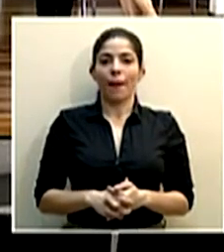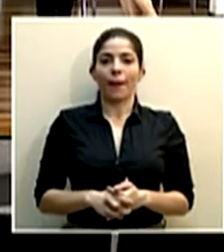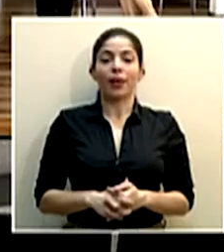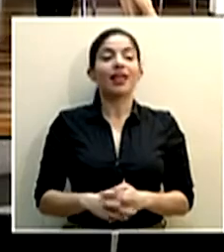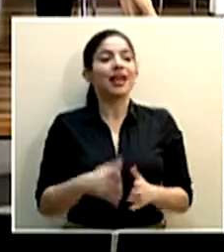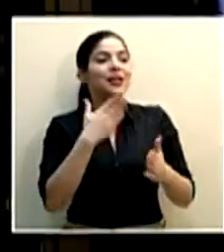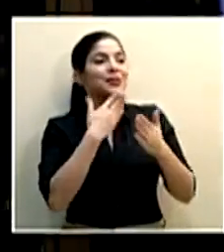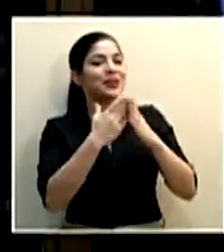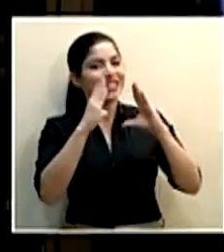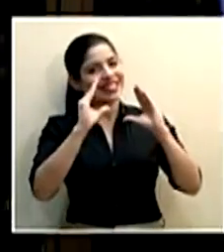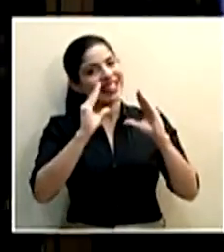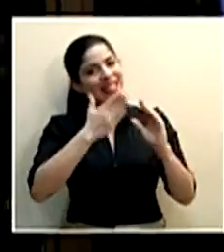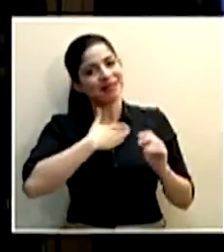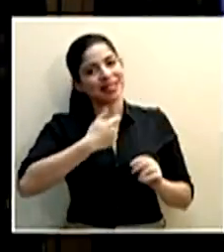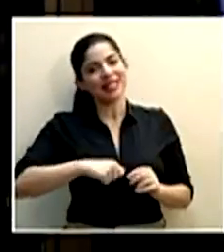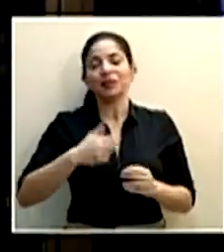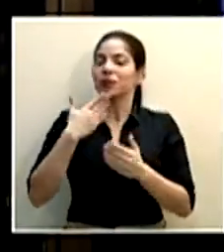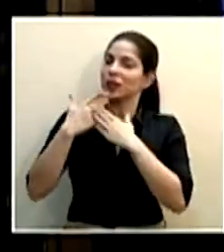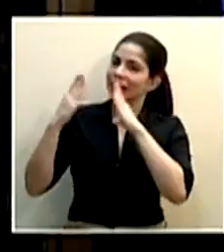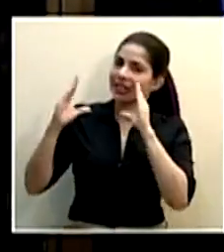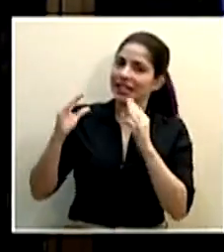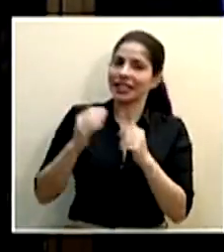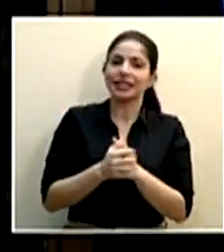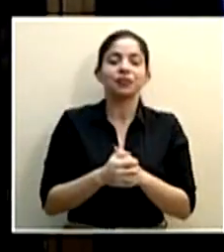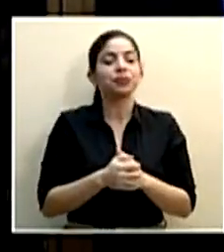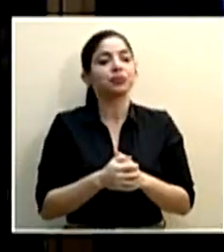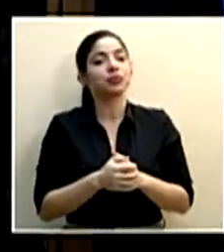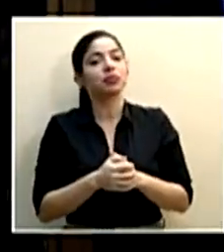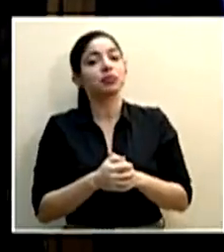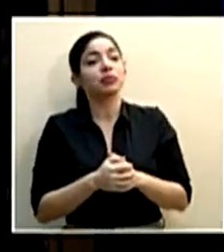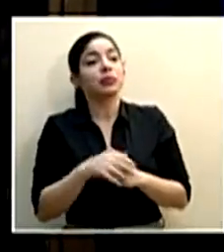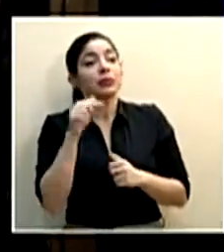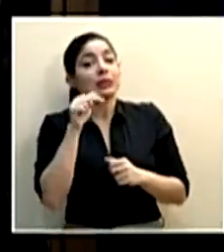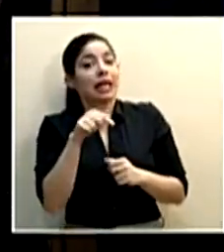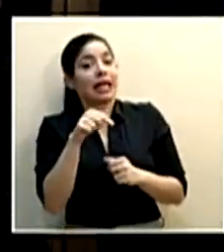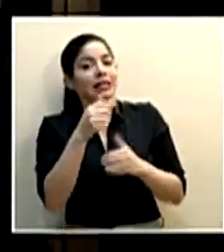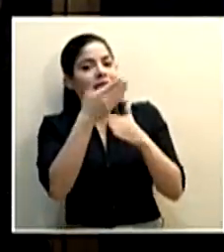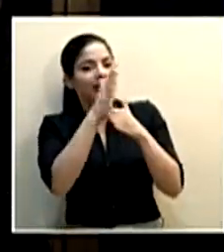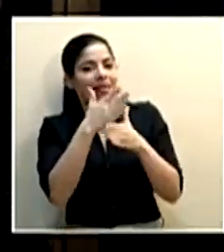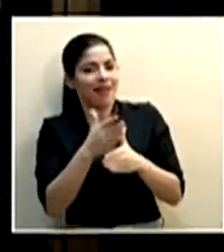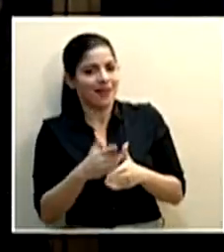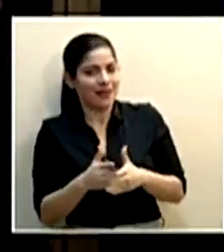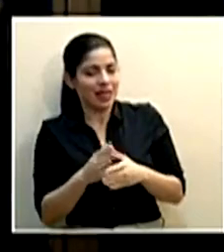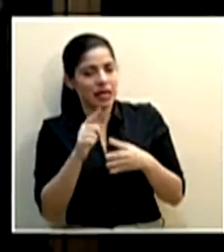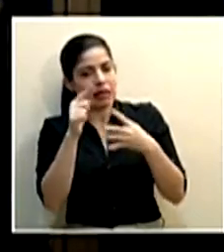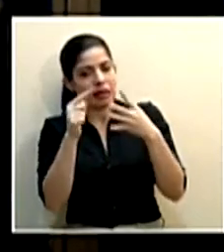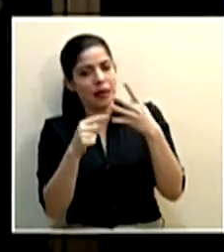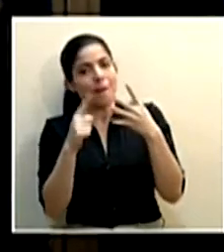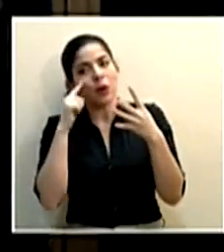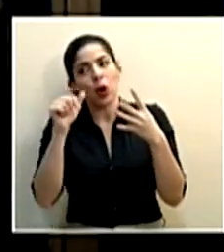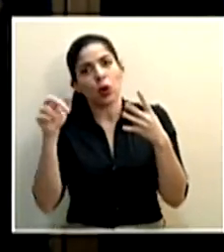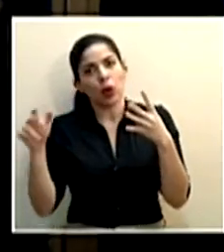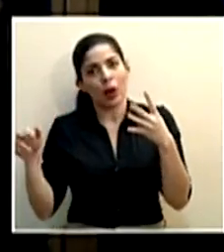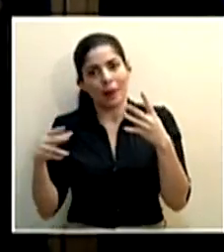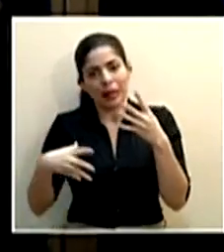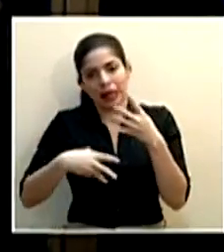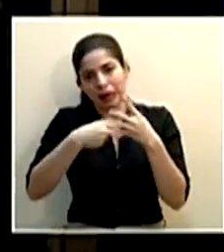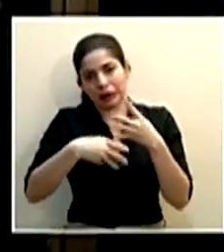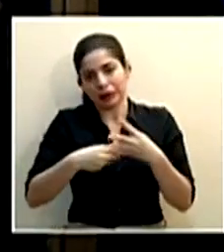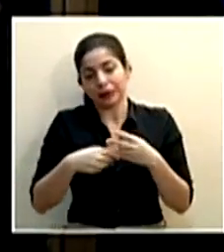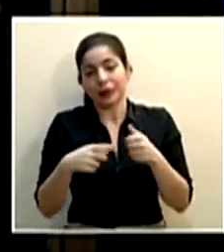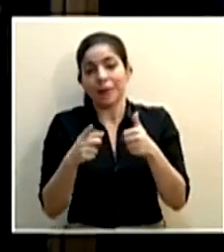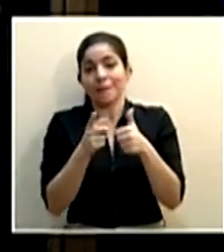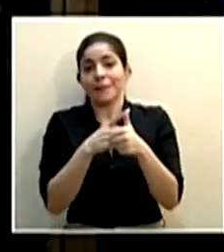Buenas tardes, señor presidente, señores ministros. Esta se divide en varias porque son también de otros colegas. La primera,